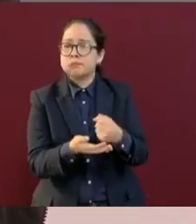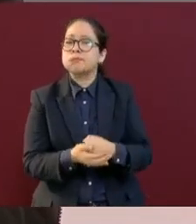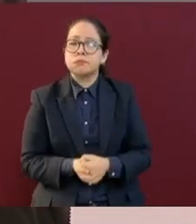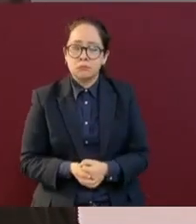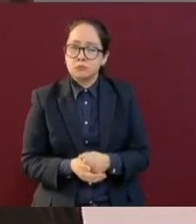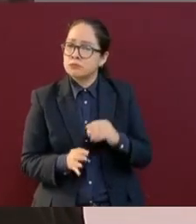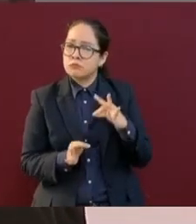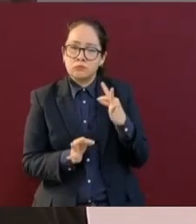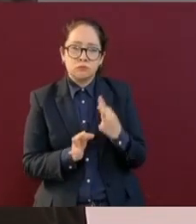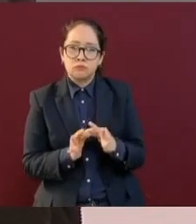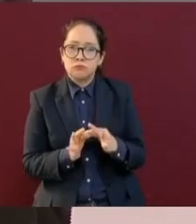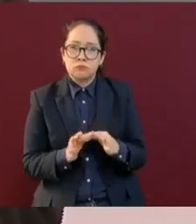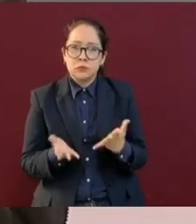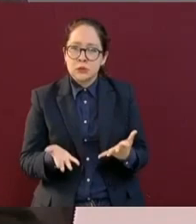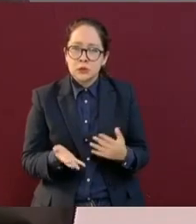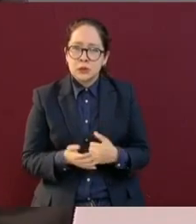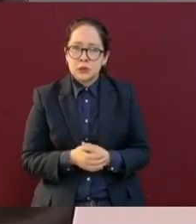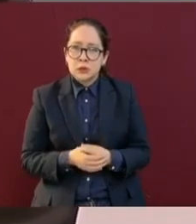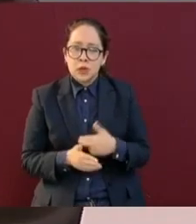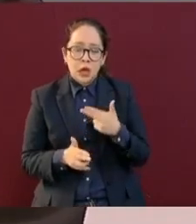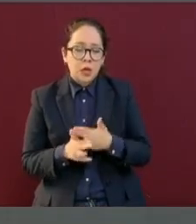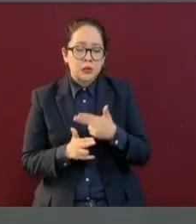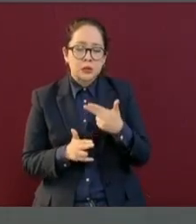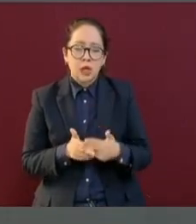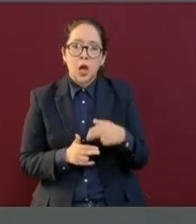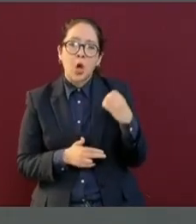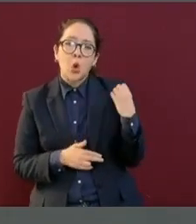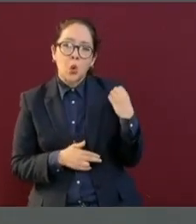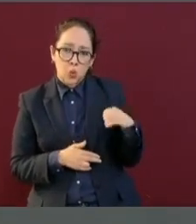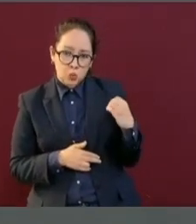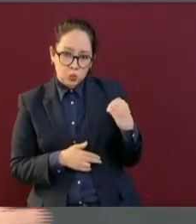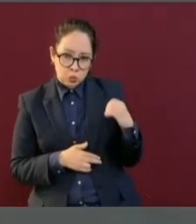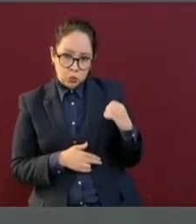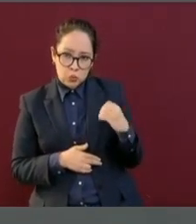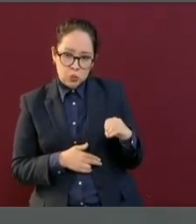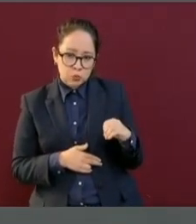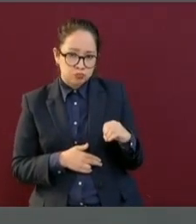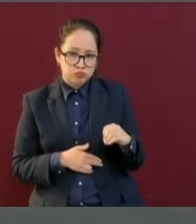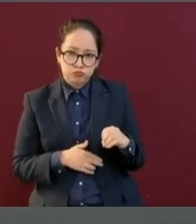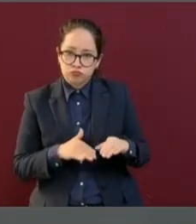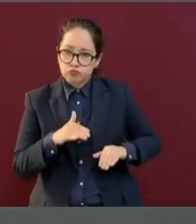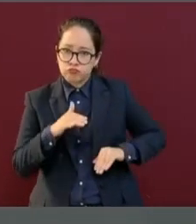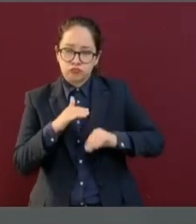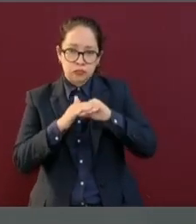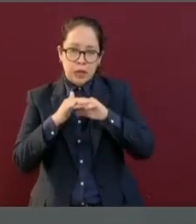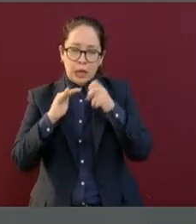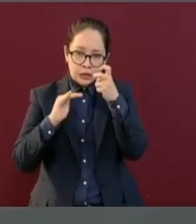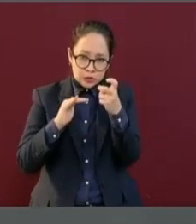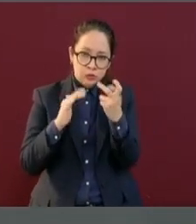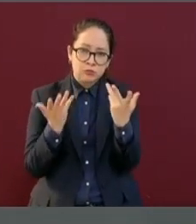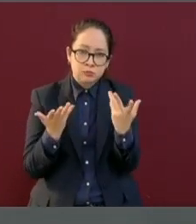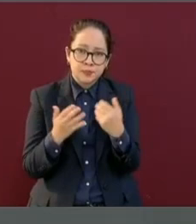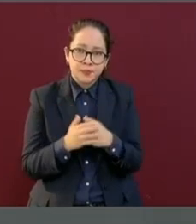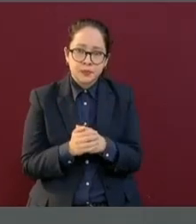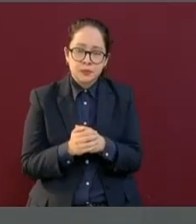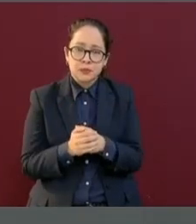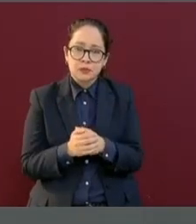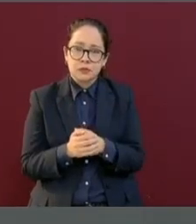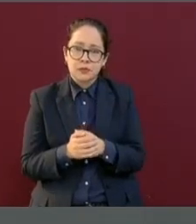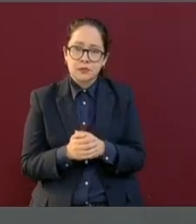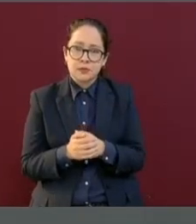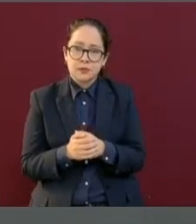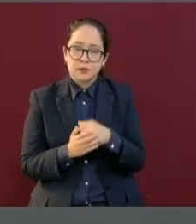para octubre. Ya nada más tenemos